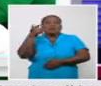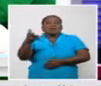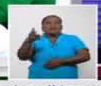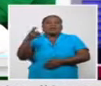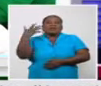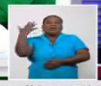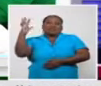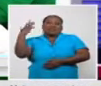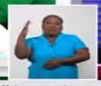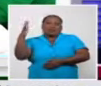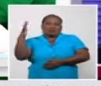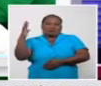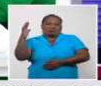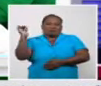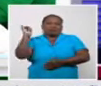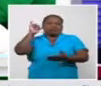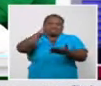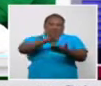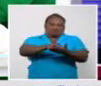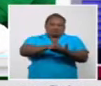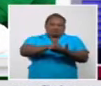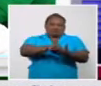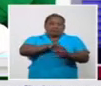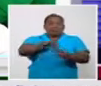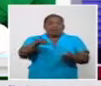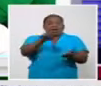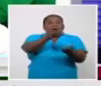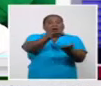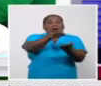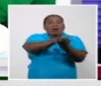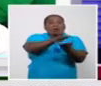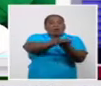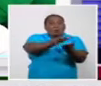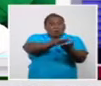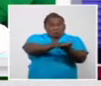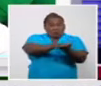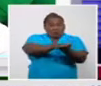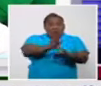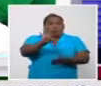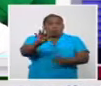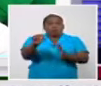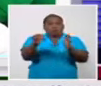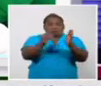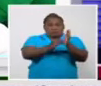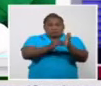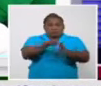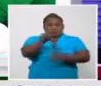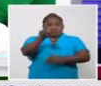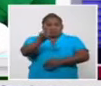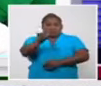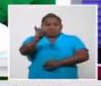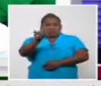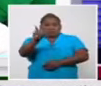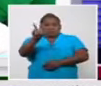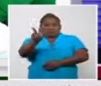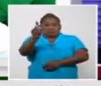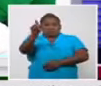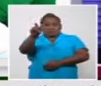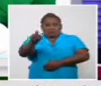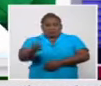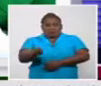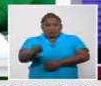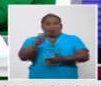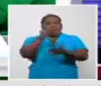Y ya se acumulan 4,192 pacientes diagnosticados en Cuba,